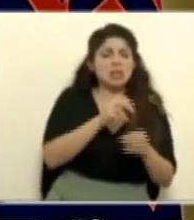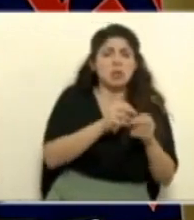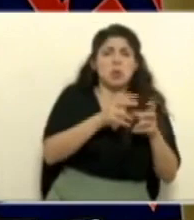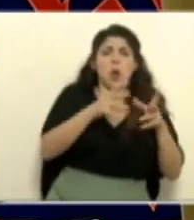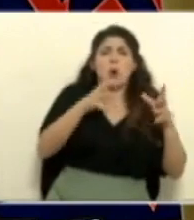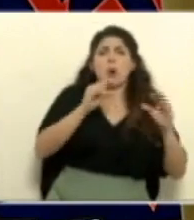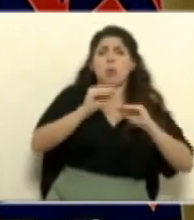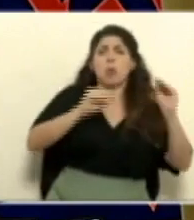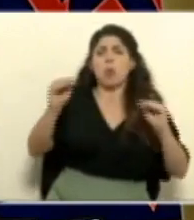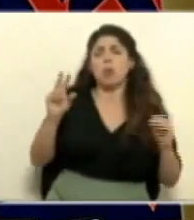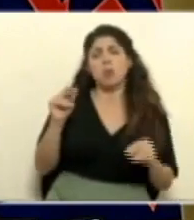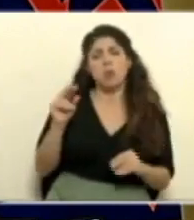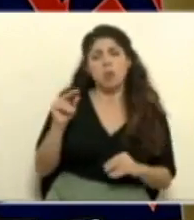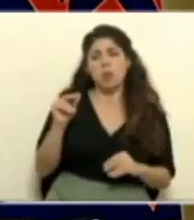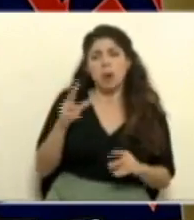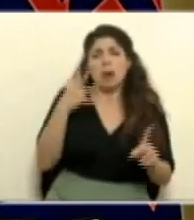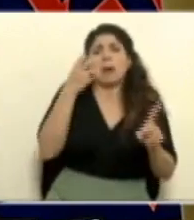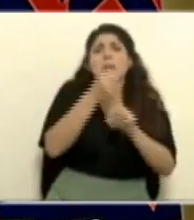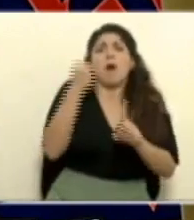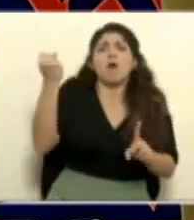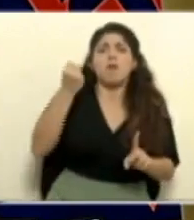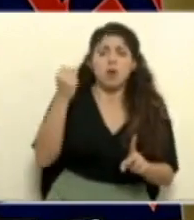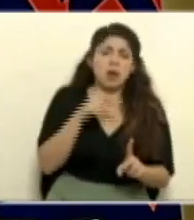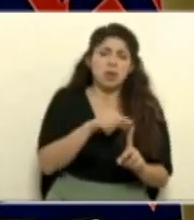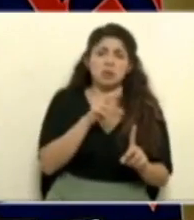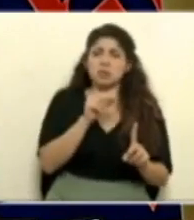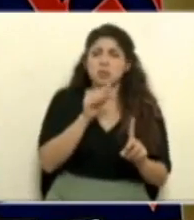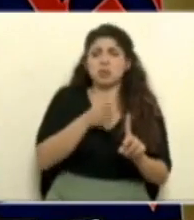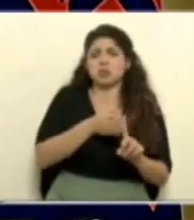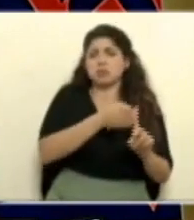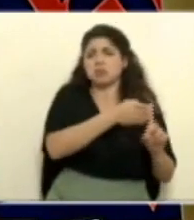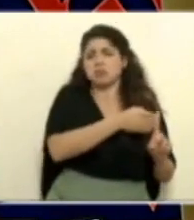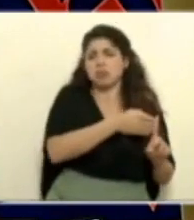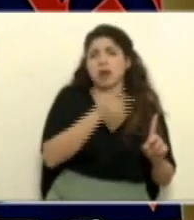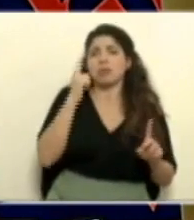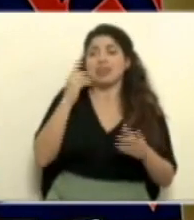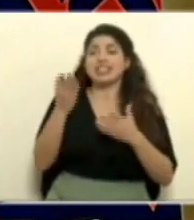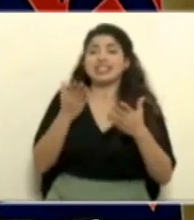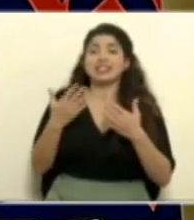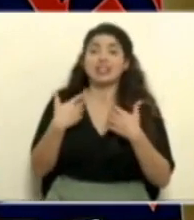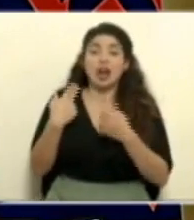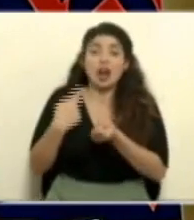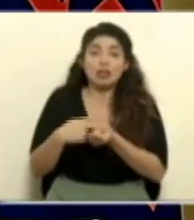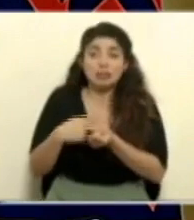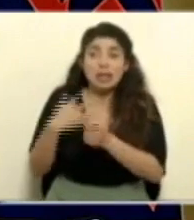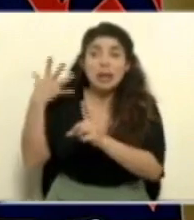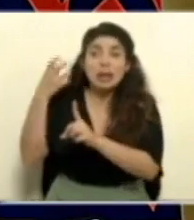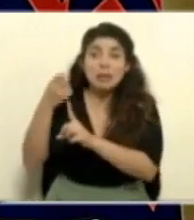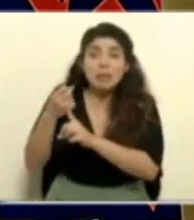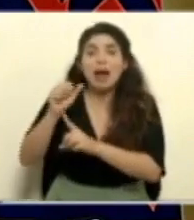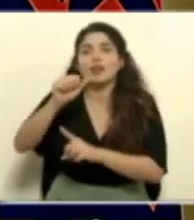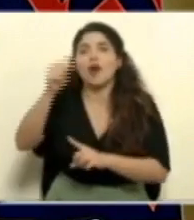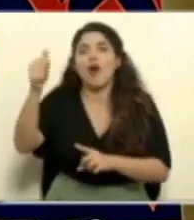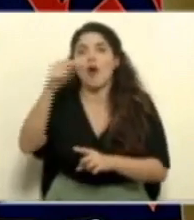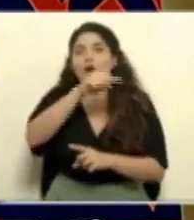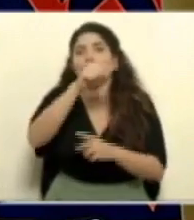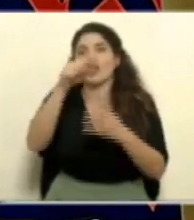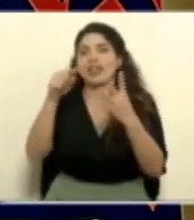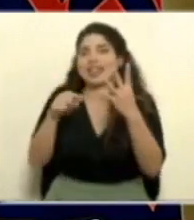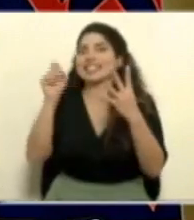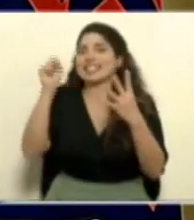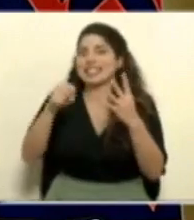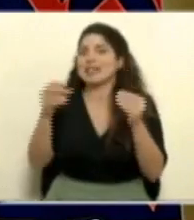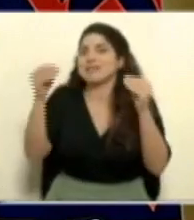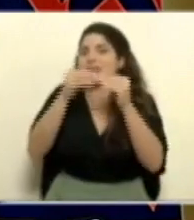ni de mayor impacto en los servicios hospitalarios como si los presentan las variantes de preocupación que por eso